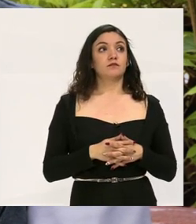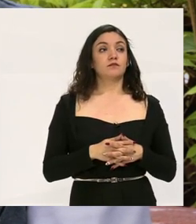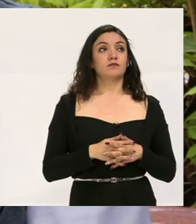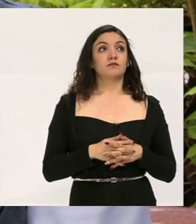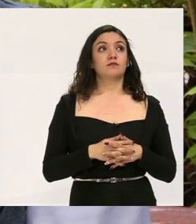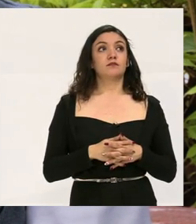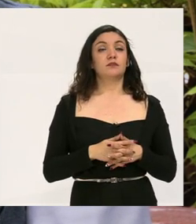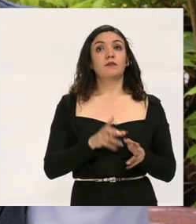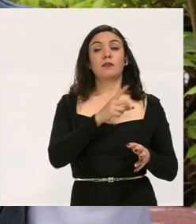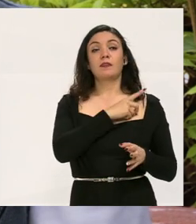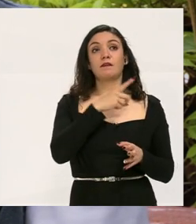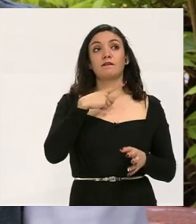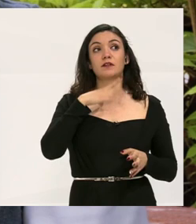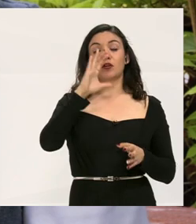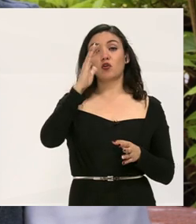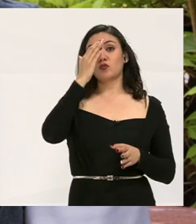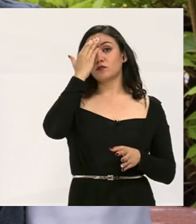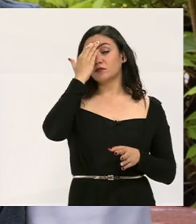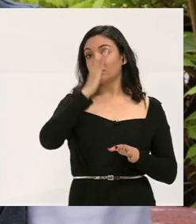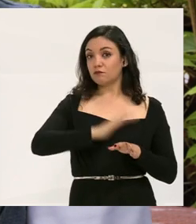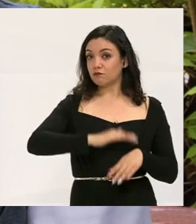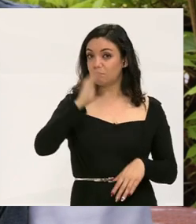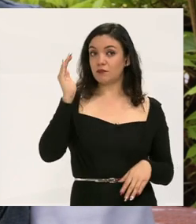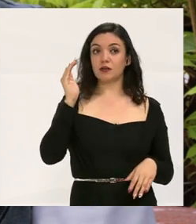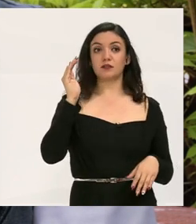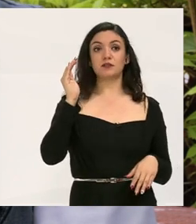Que las conozcan más.